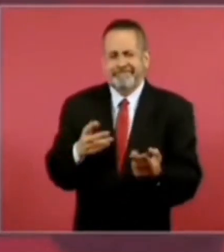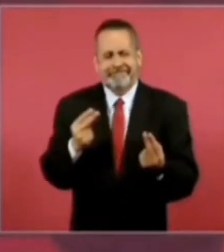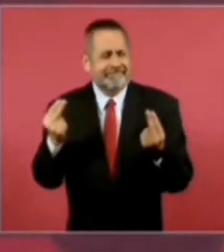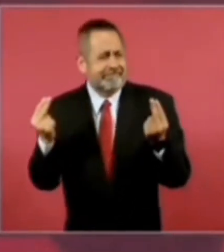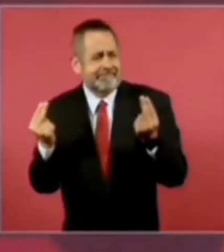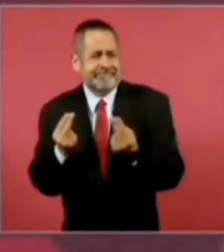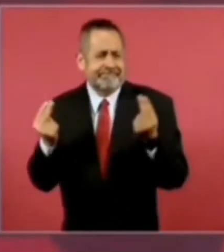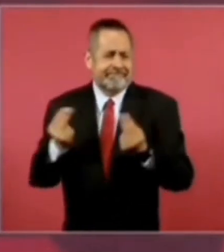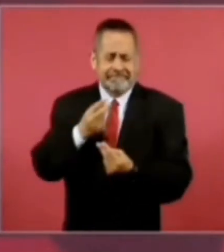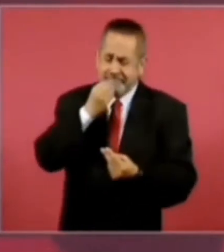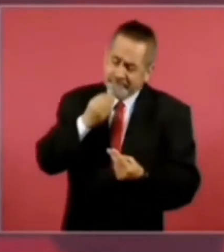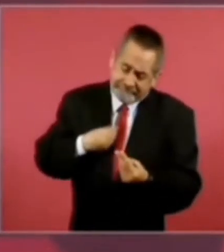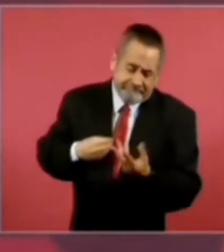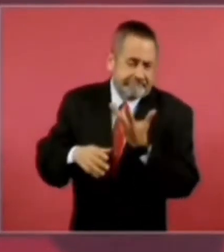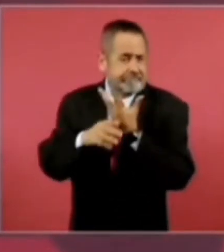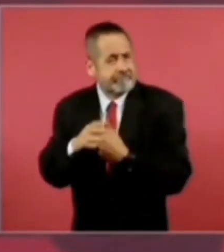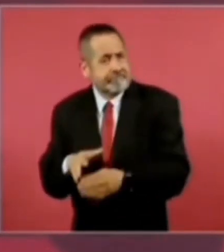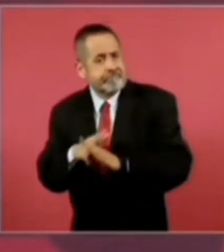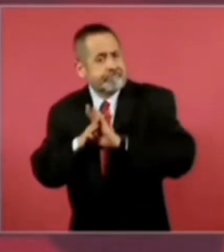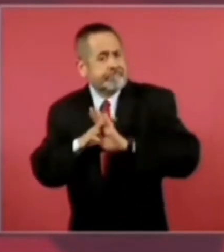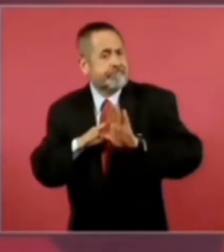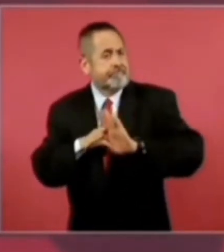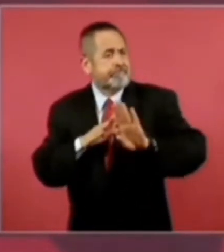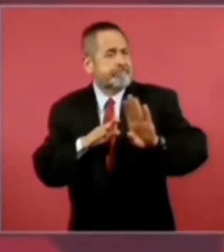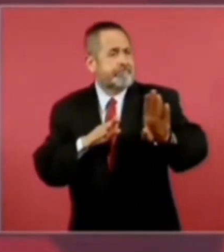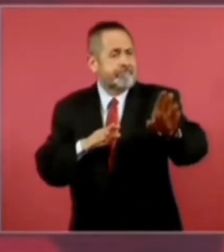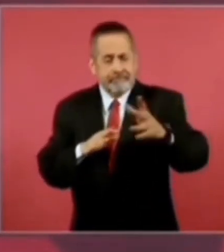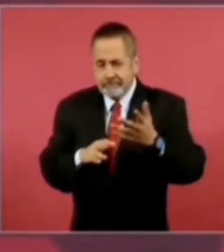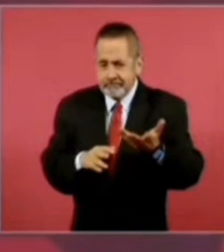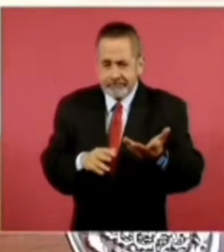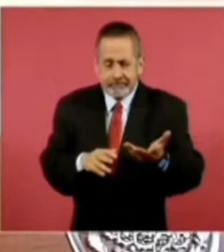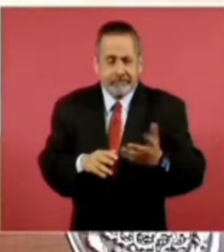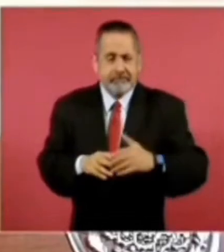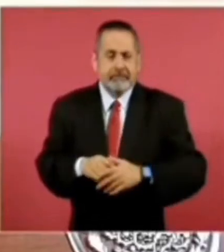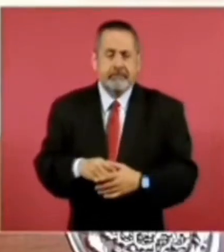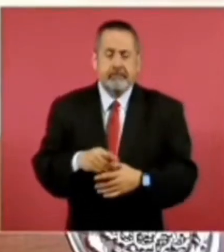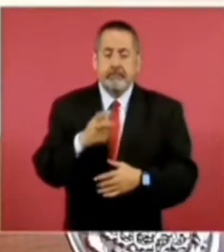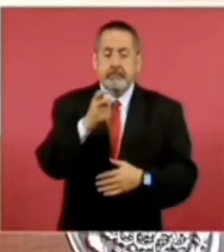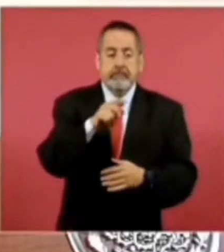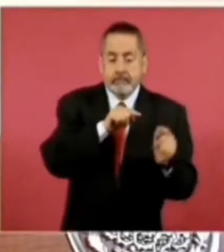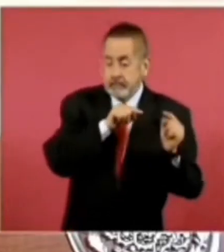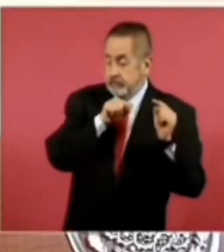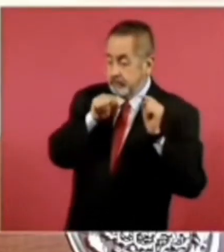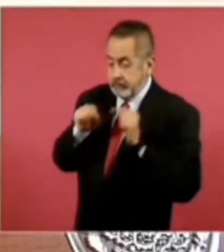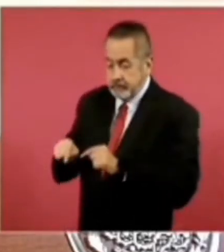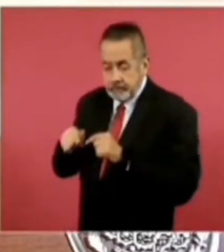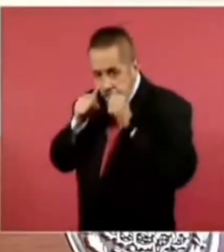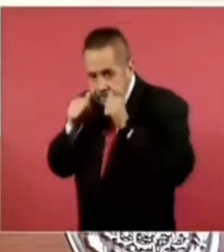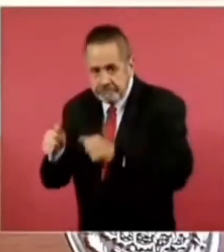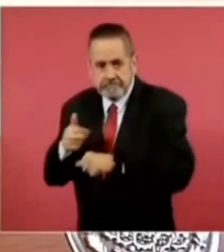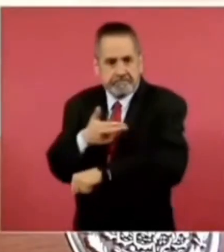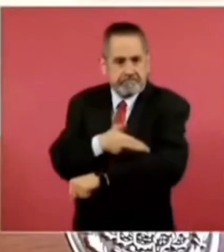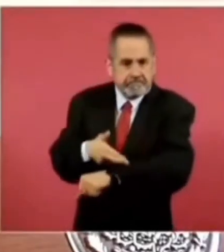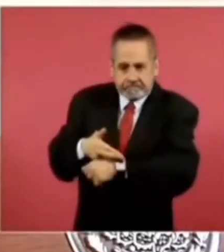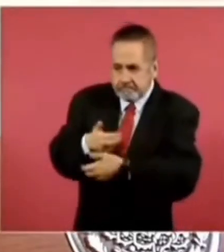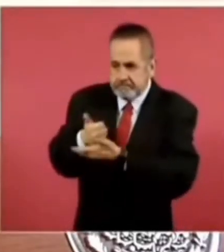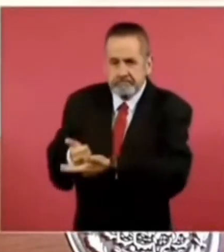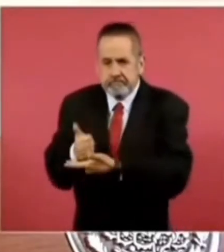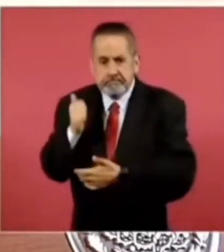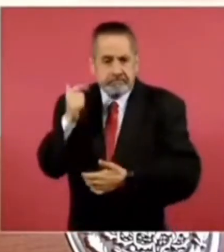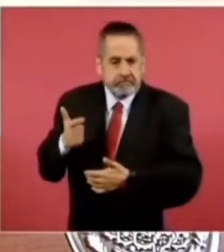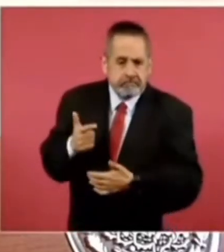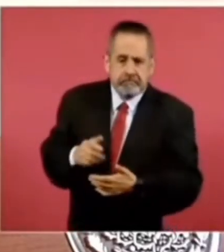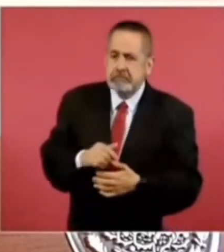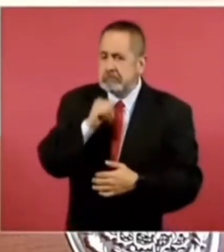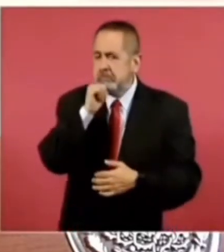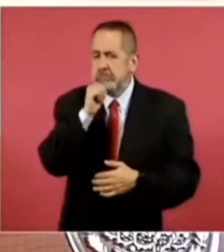Y no se están haciendo cosas